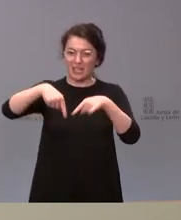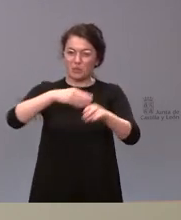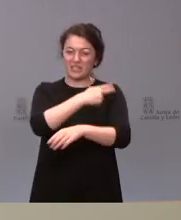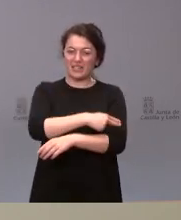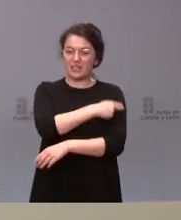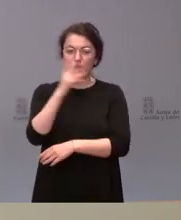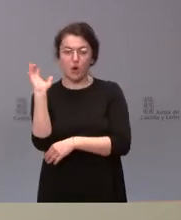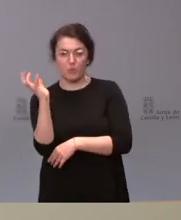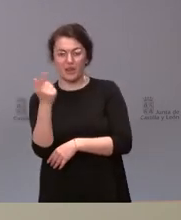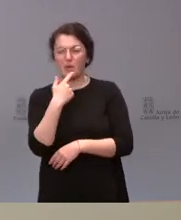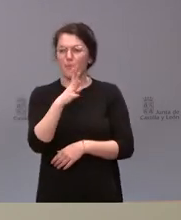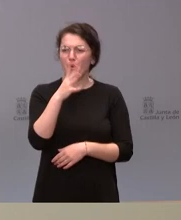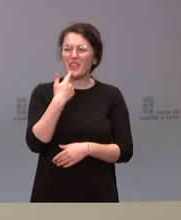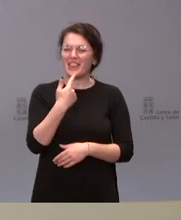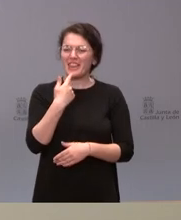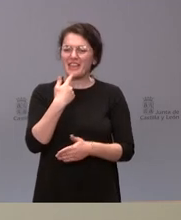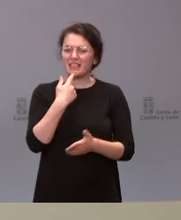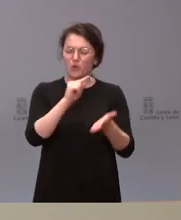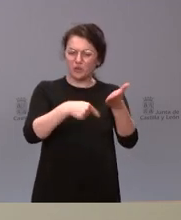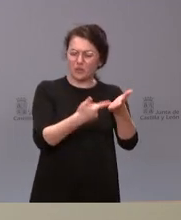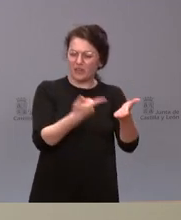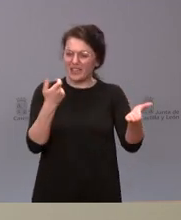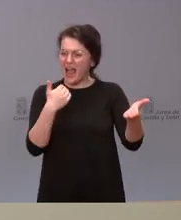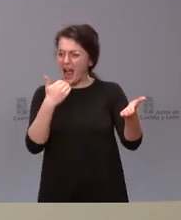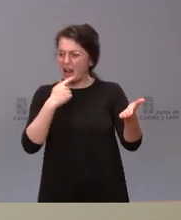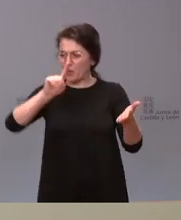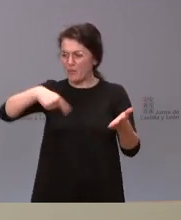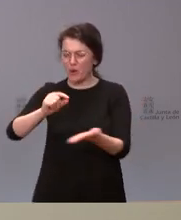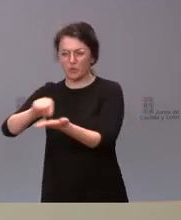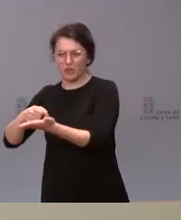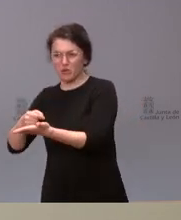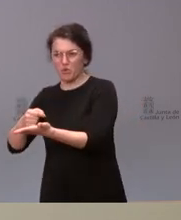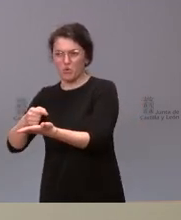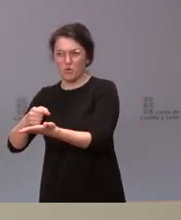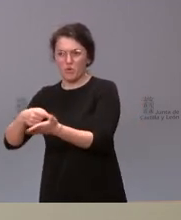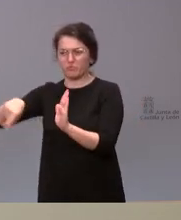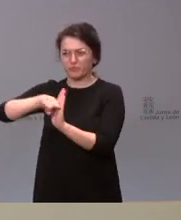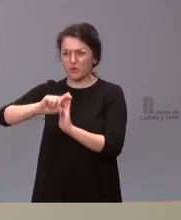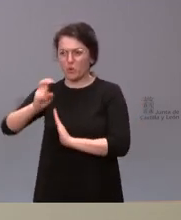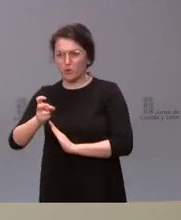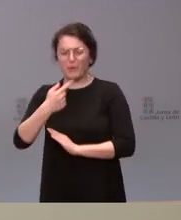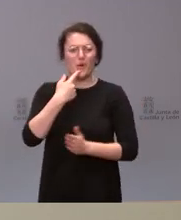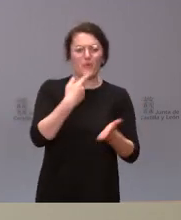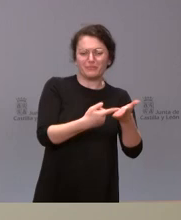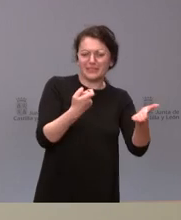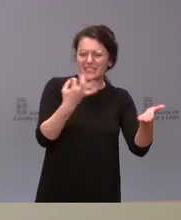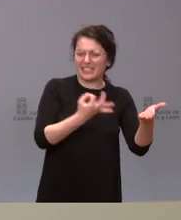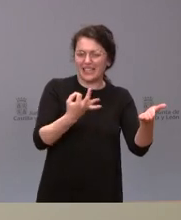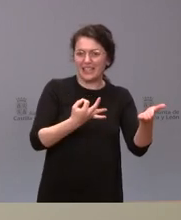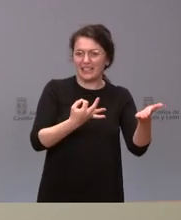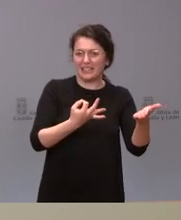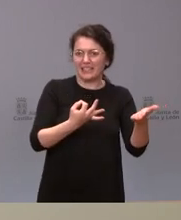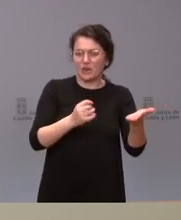ustedes cosas que se incluirán en otros contratos pero no sabemos ni qué cosas ni cuándo van a ser los contratos ni por qué porque